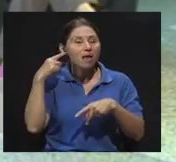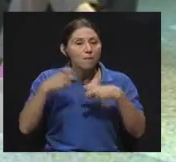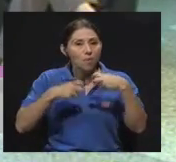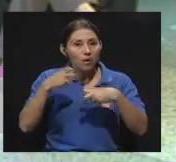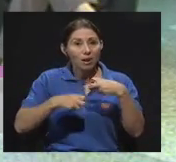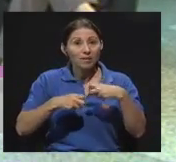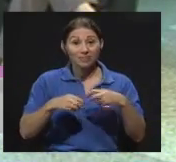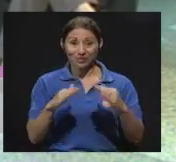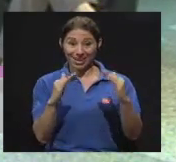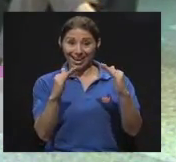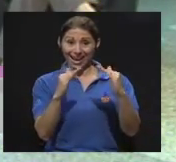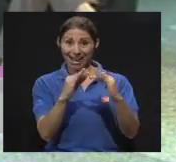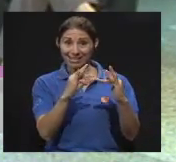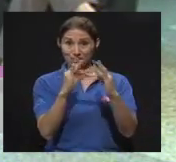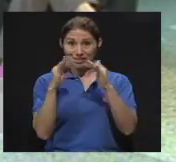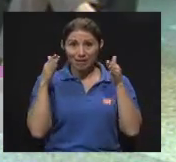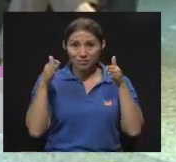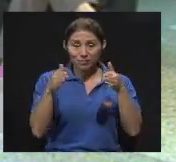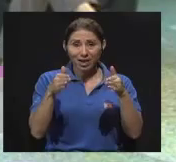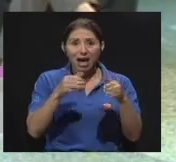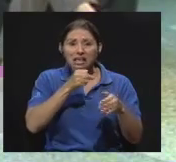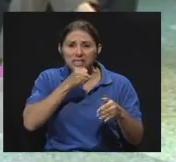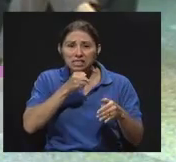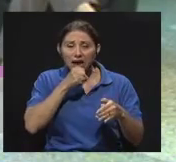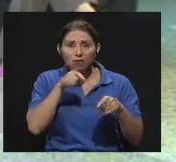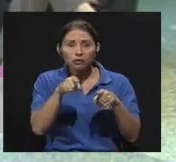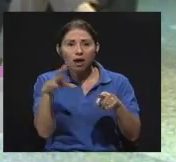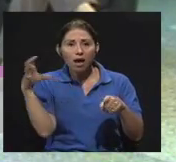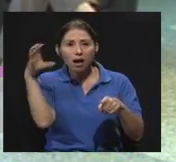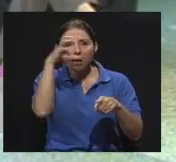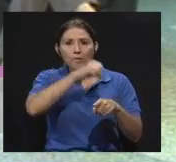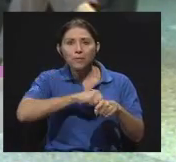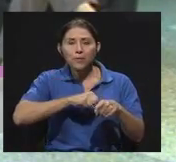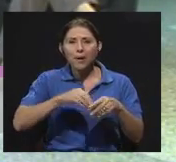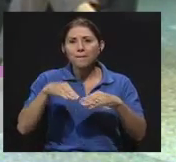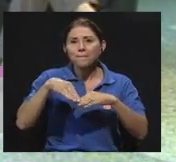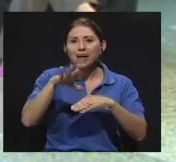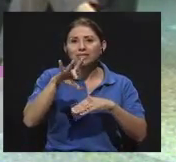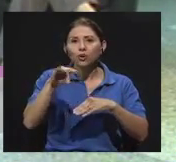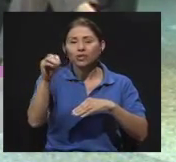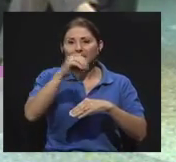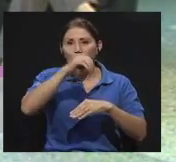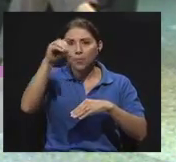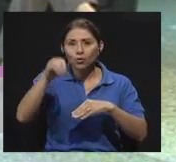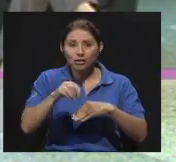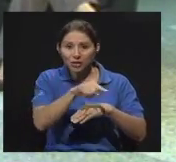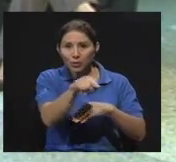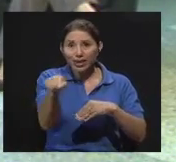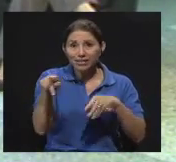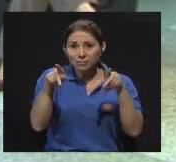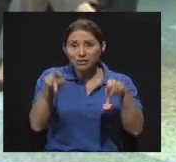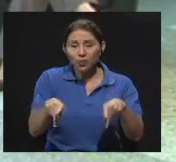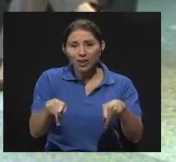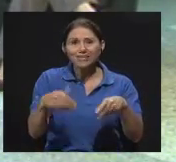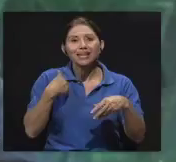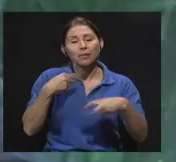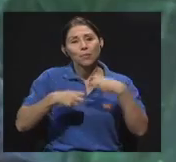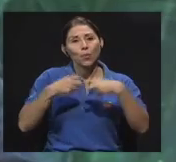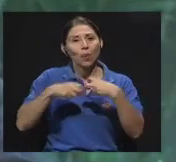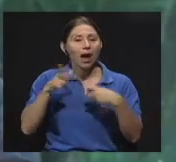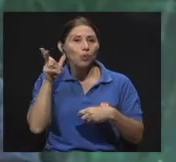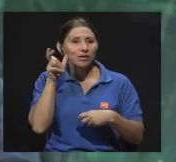nos llevamos la sorpresa que es más del 80% de las personas que están en hogares de ancianos que tienen trastornos auditivos